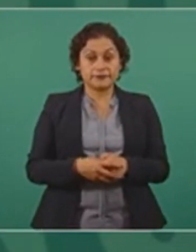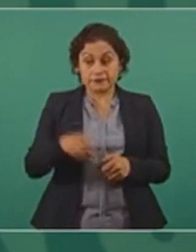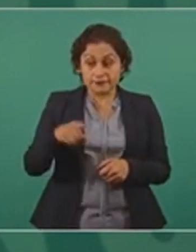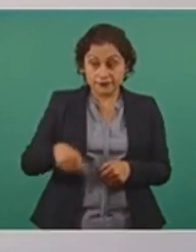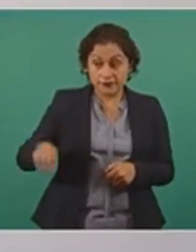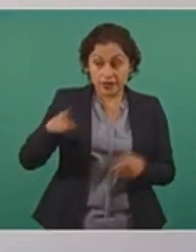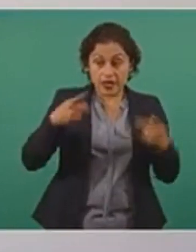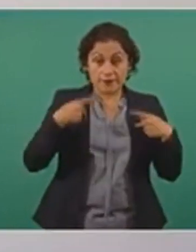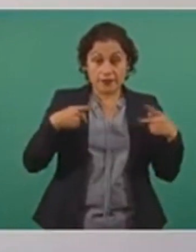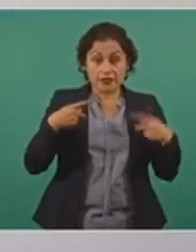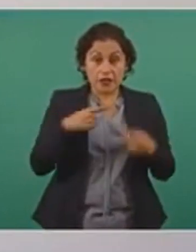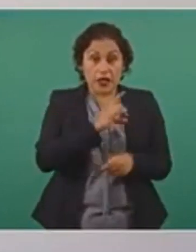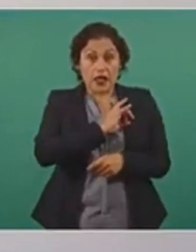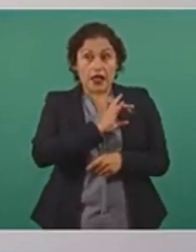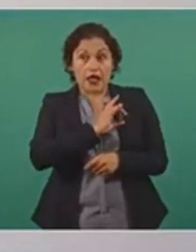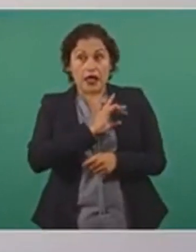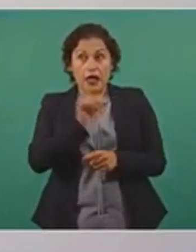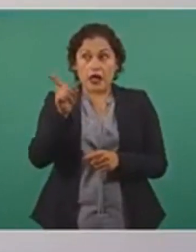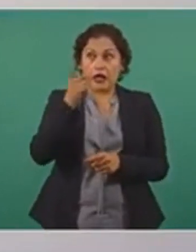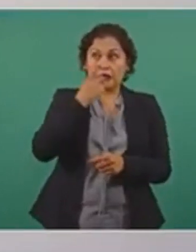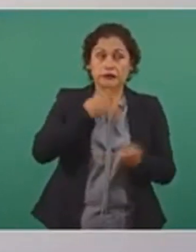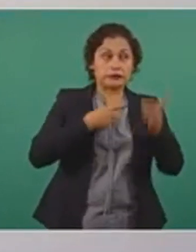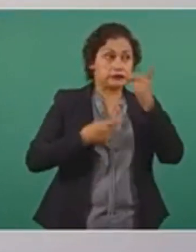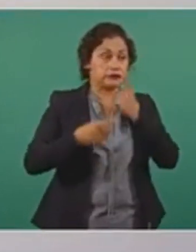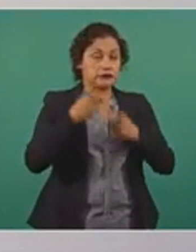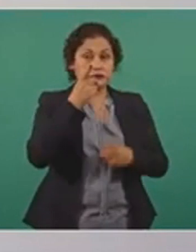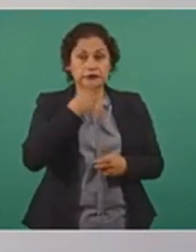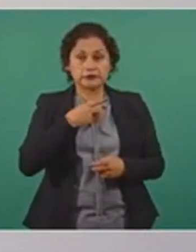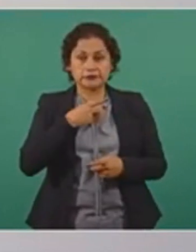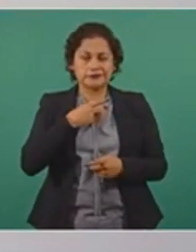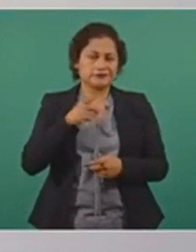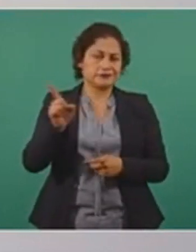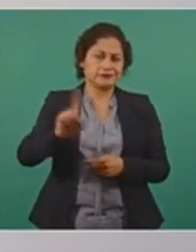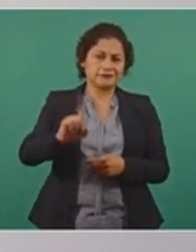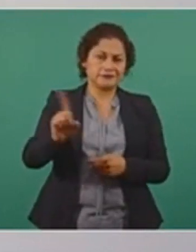desinformar.